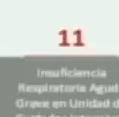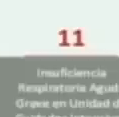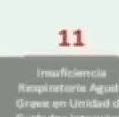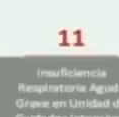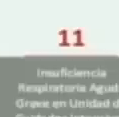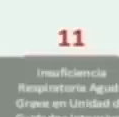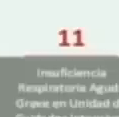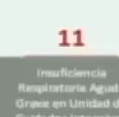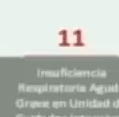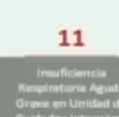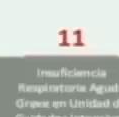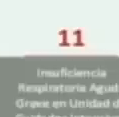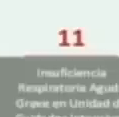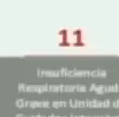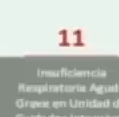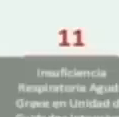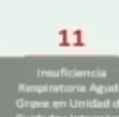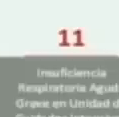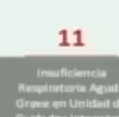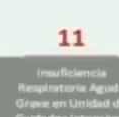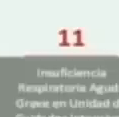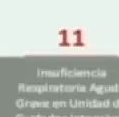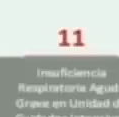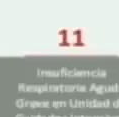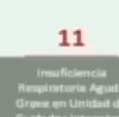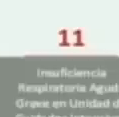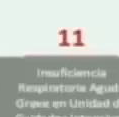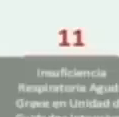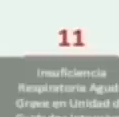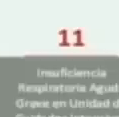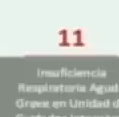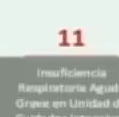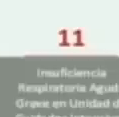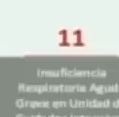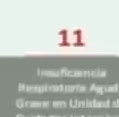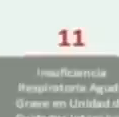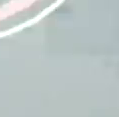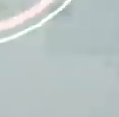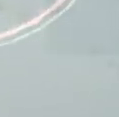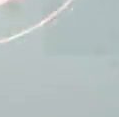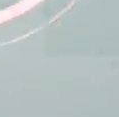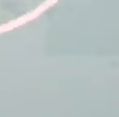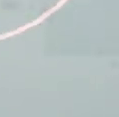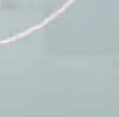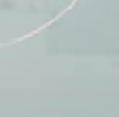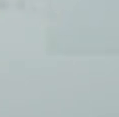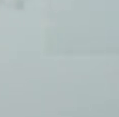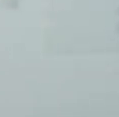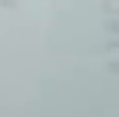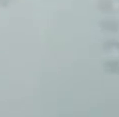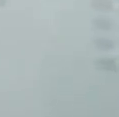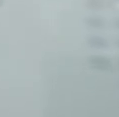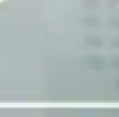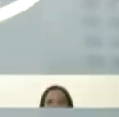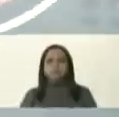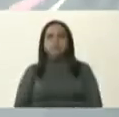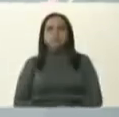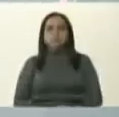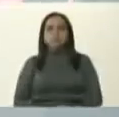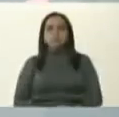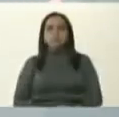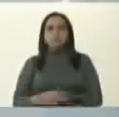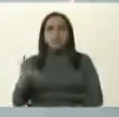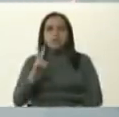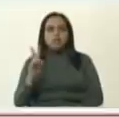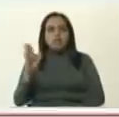las pruebas. Ya hoy Venezuela alcanza 1.283.692 pruebas